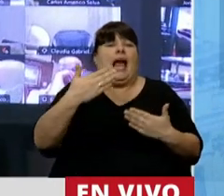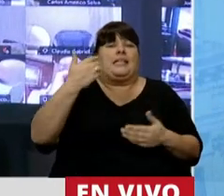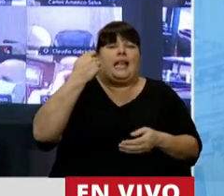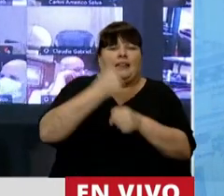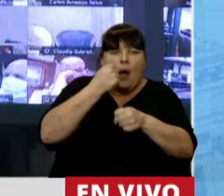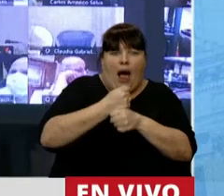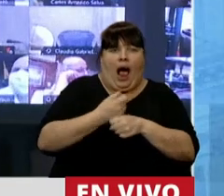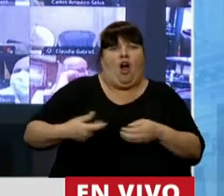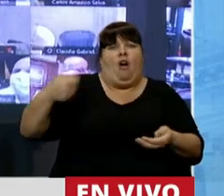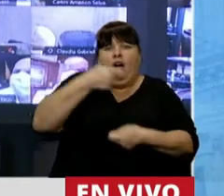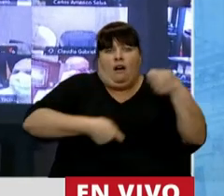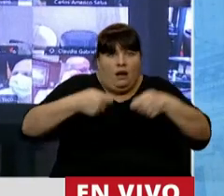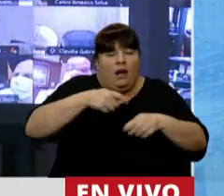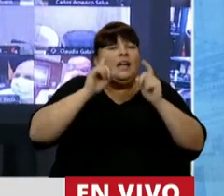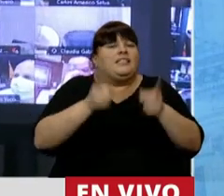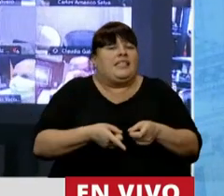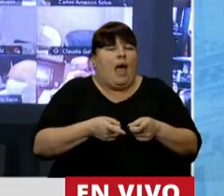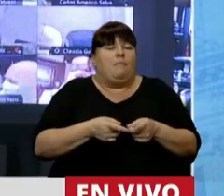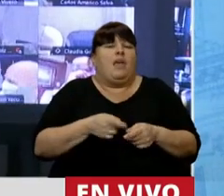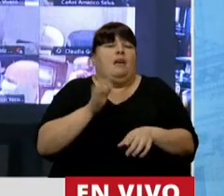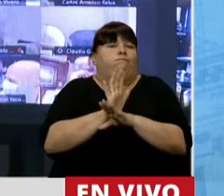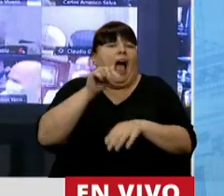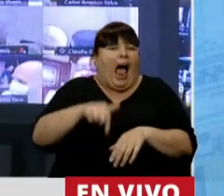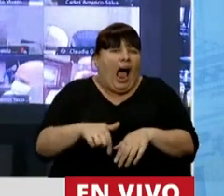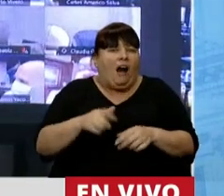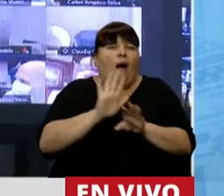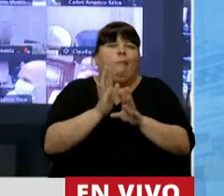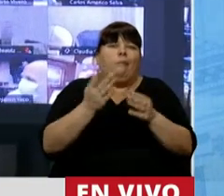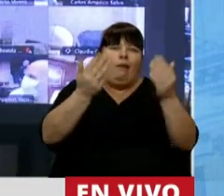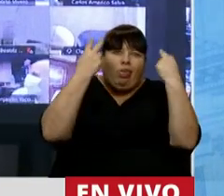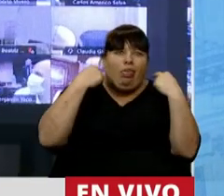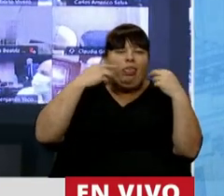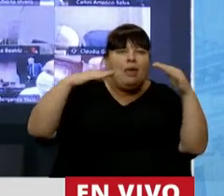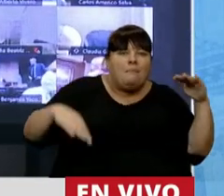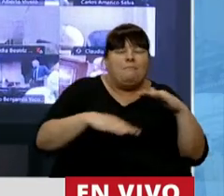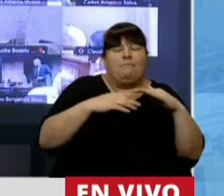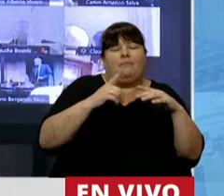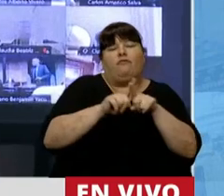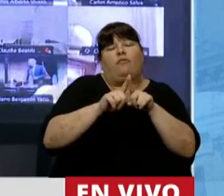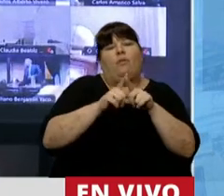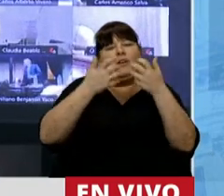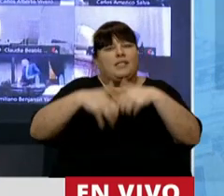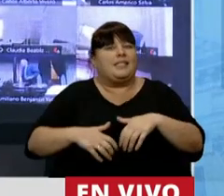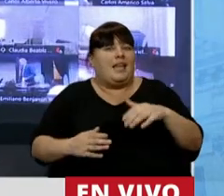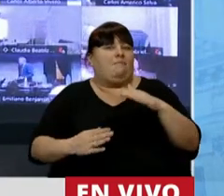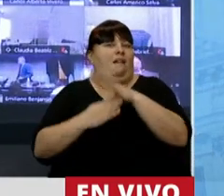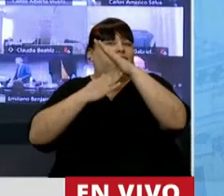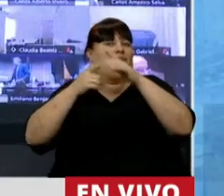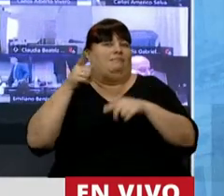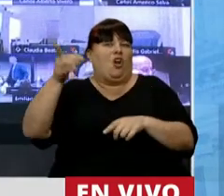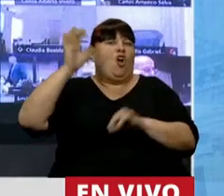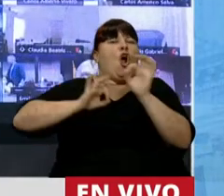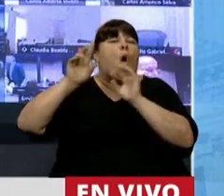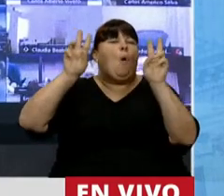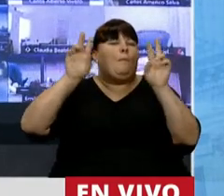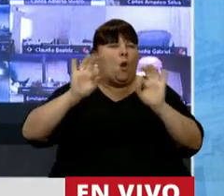inversiones y quienes han sido reducidos a ser súbditos de un sistema medieval, a súbditos del medioevo